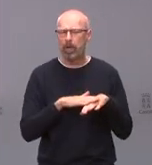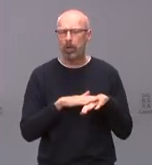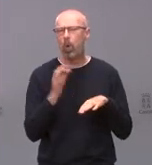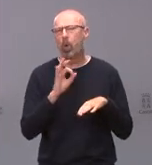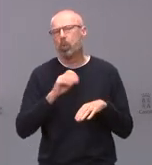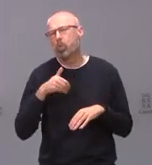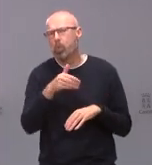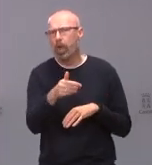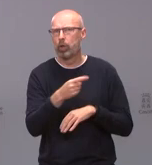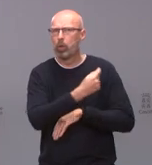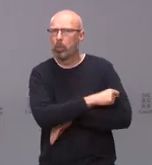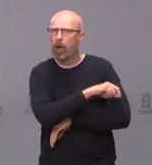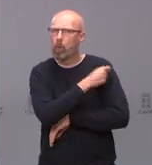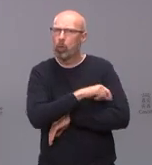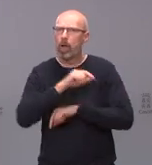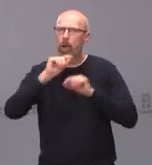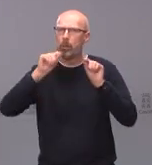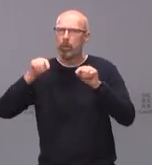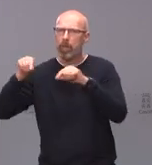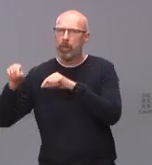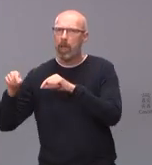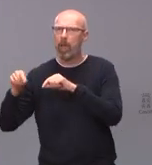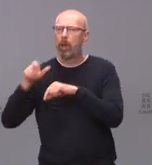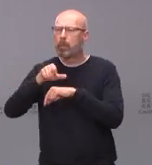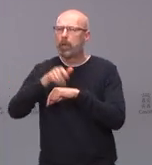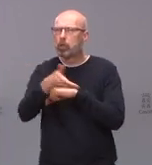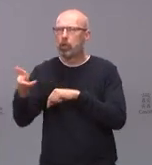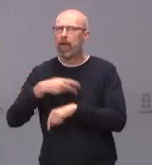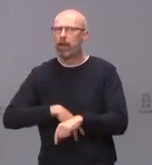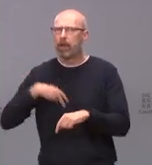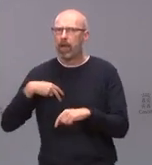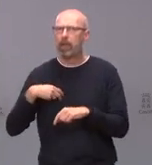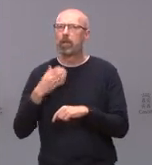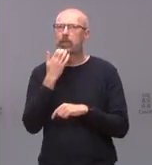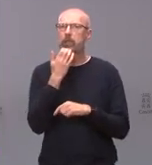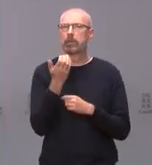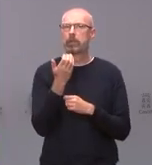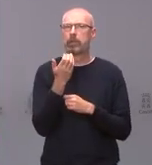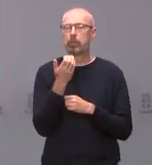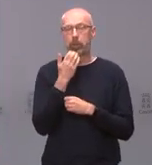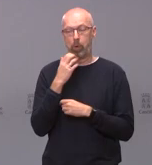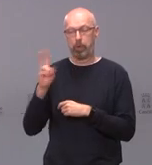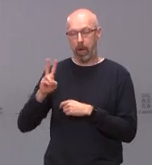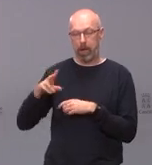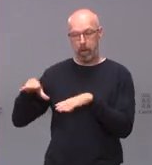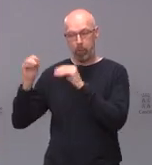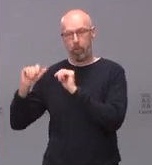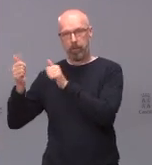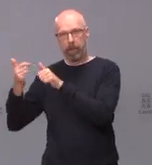vacunar el resto de provincias la población en general cuando ya se está realizando en Valladolid y Burgos? y después